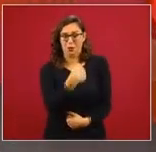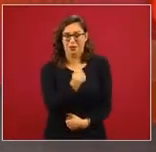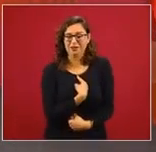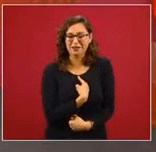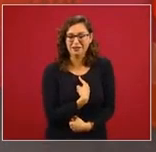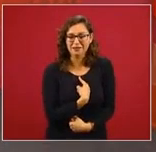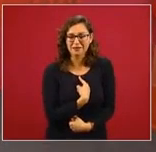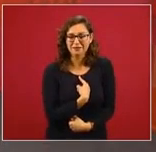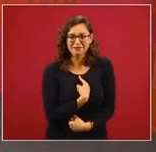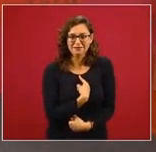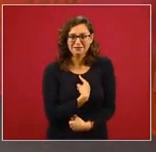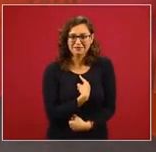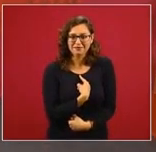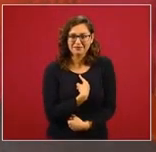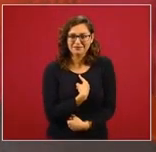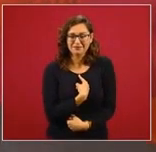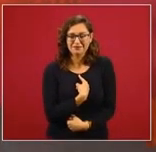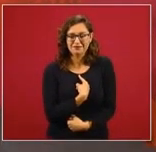a...